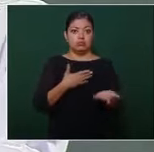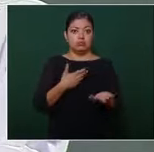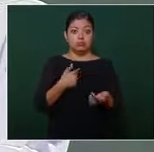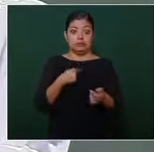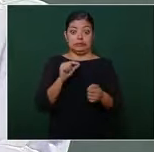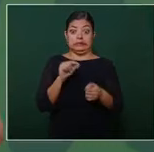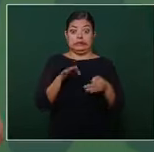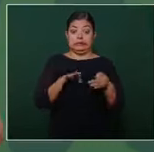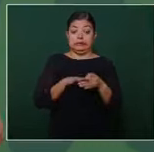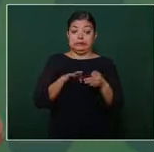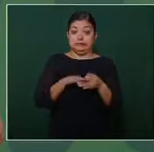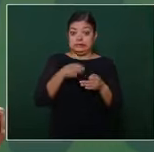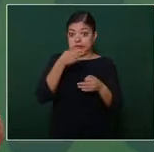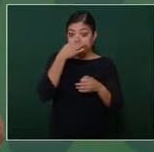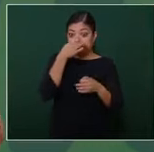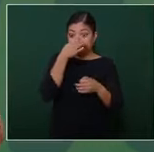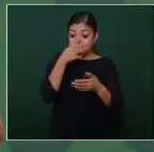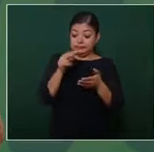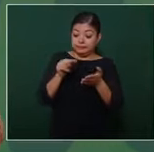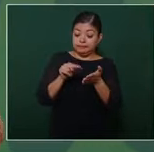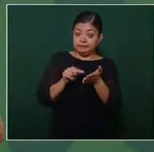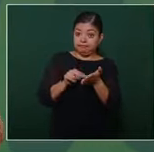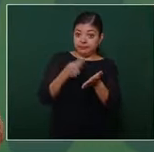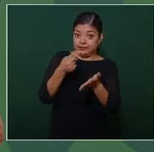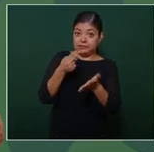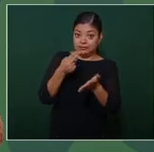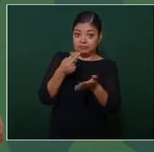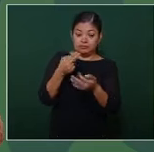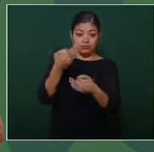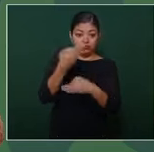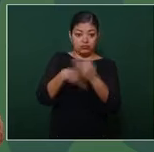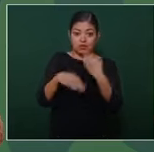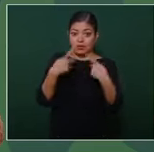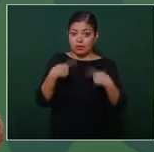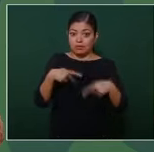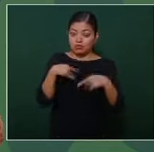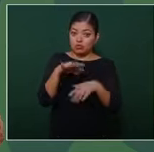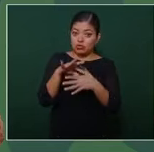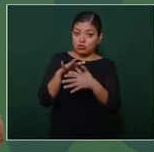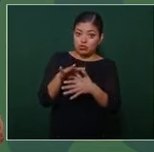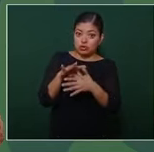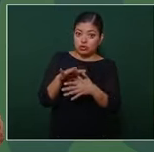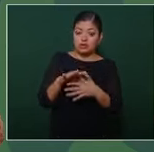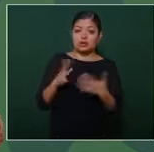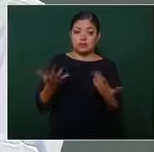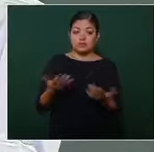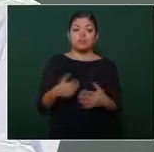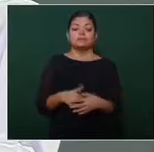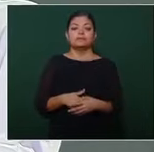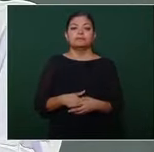un acuerdo con toda la gente se está haciendo